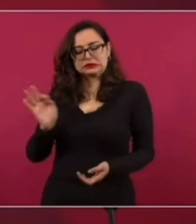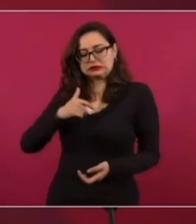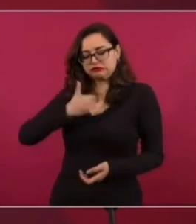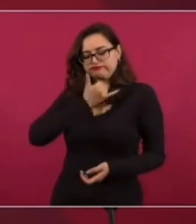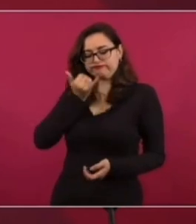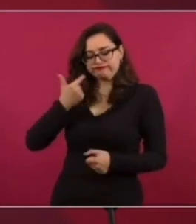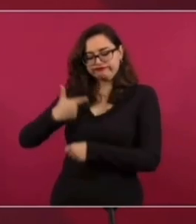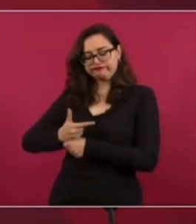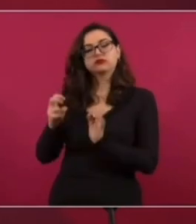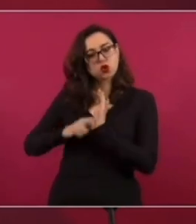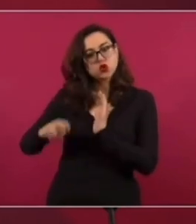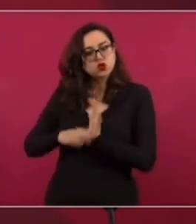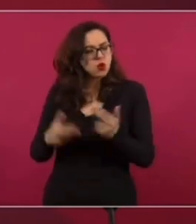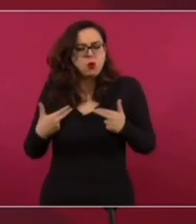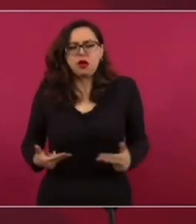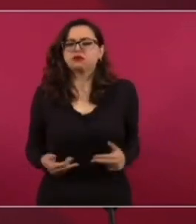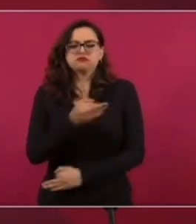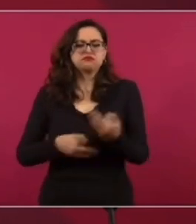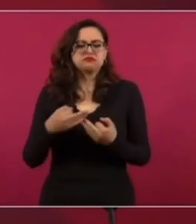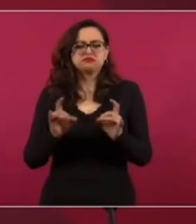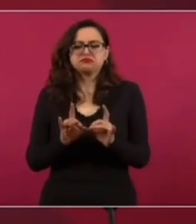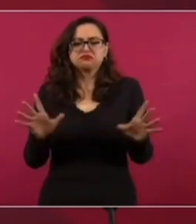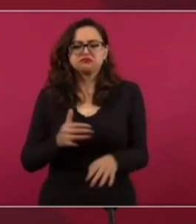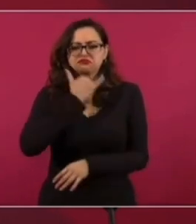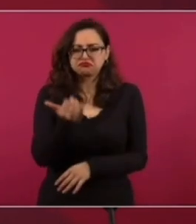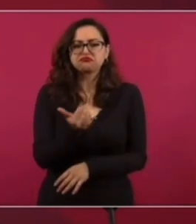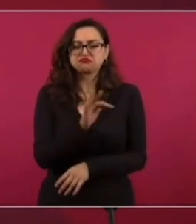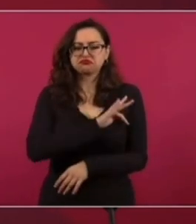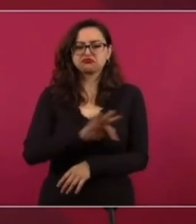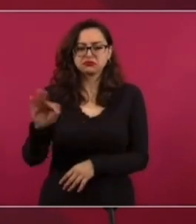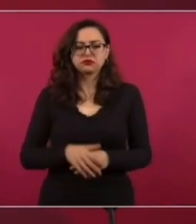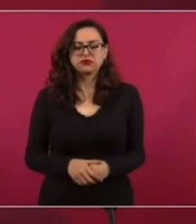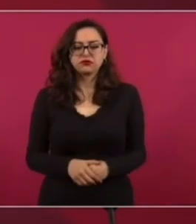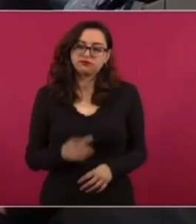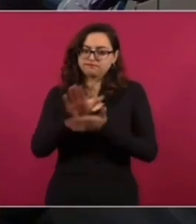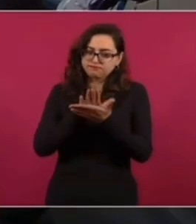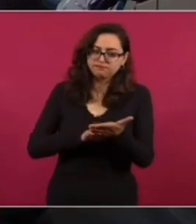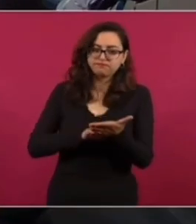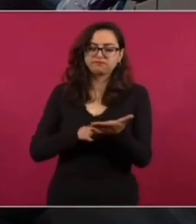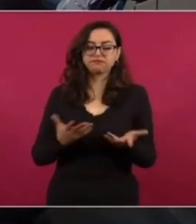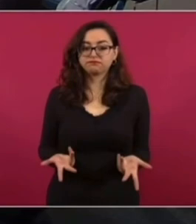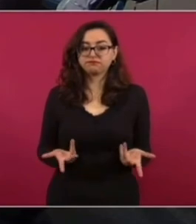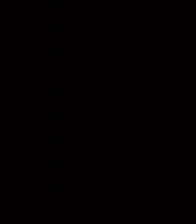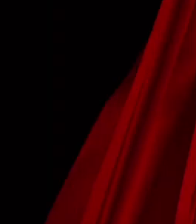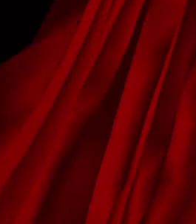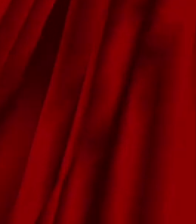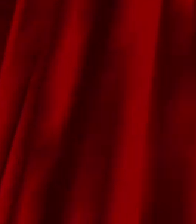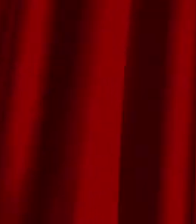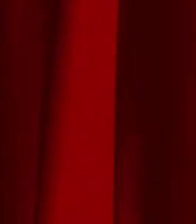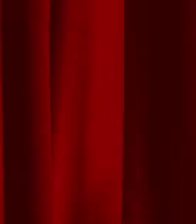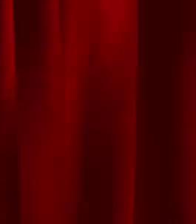Somos seres humanos. Todos nos equivocamos. ¿Por qué no? Actuar con humildad. El poder es humildad.